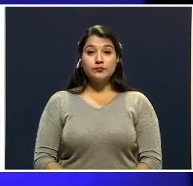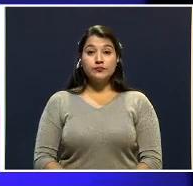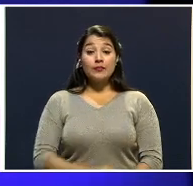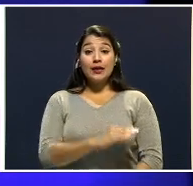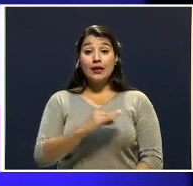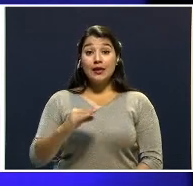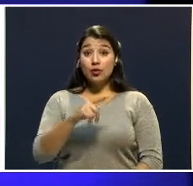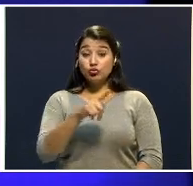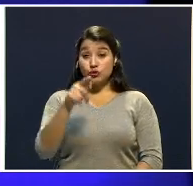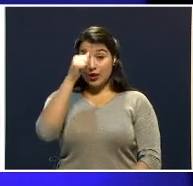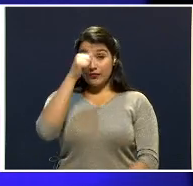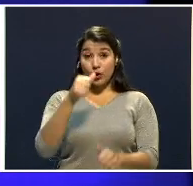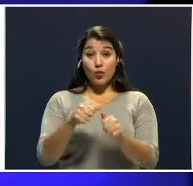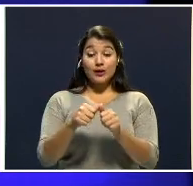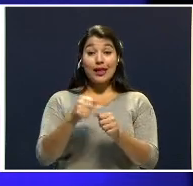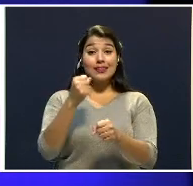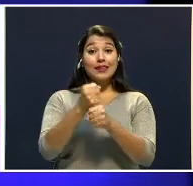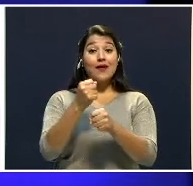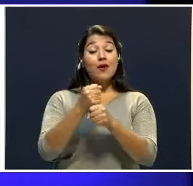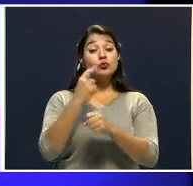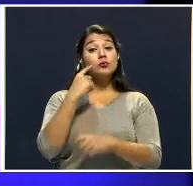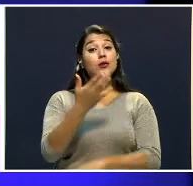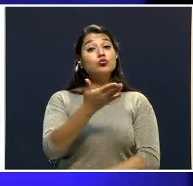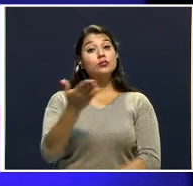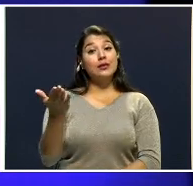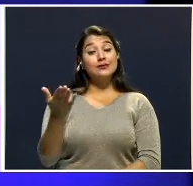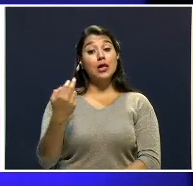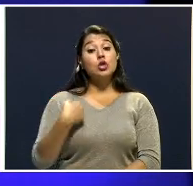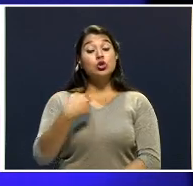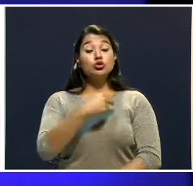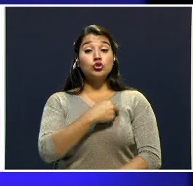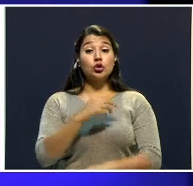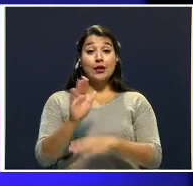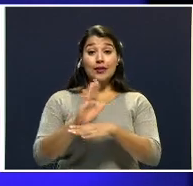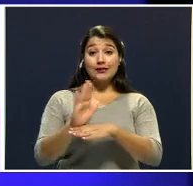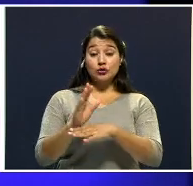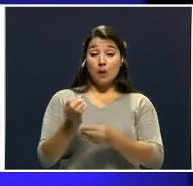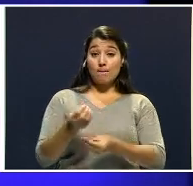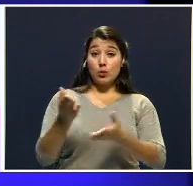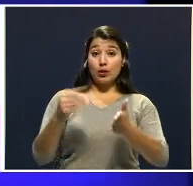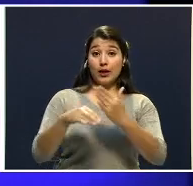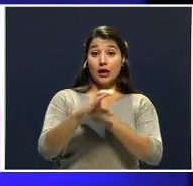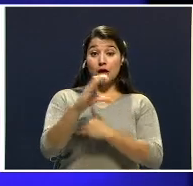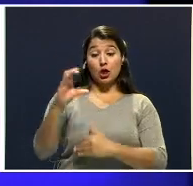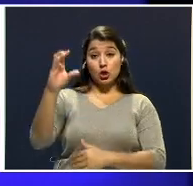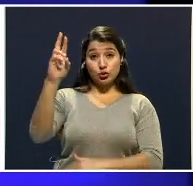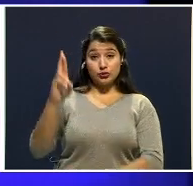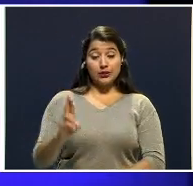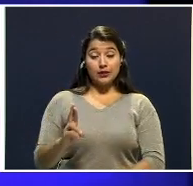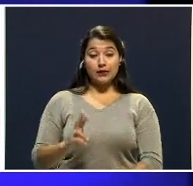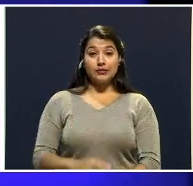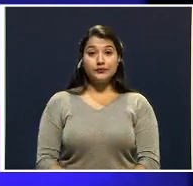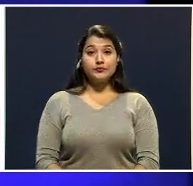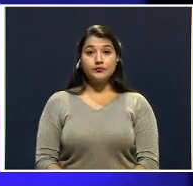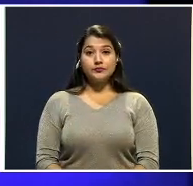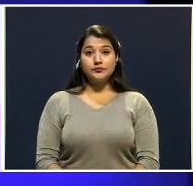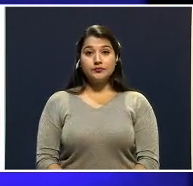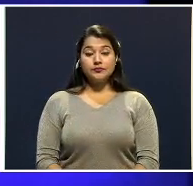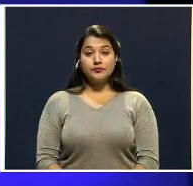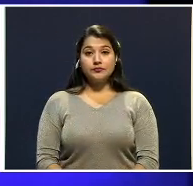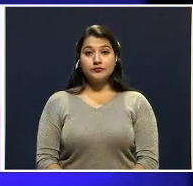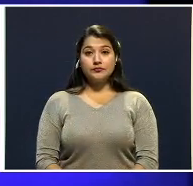Y recuerde, trabajamos para usted. Somos la Televisión Pública de Costa Rica.